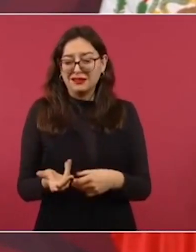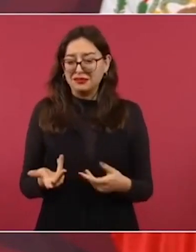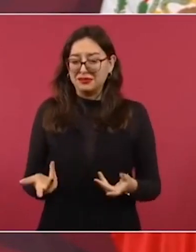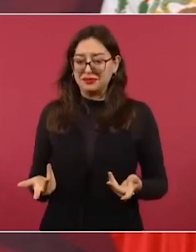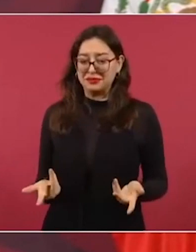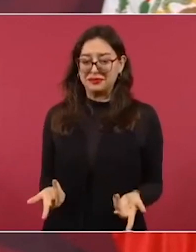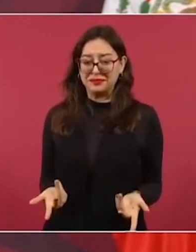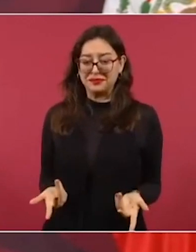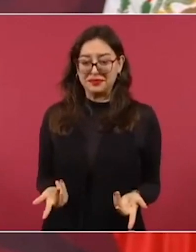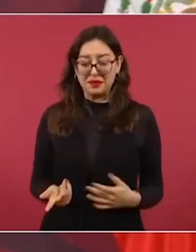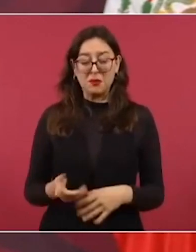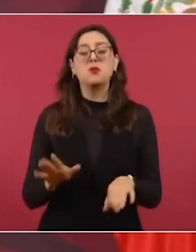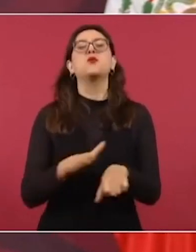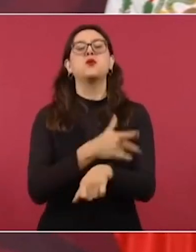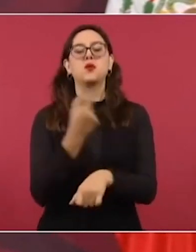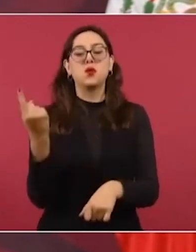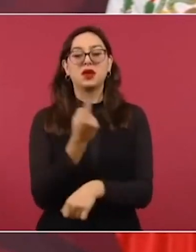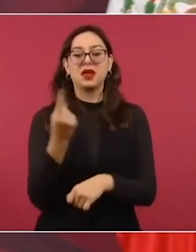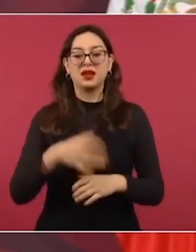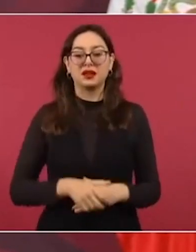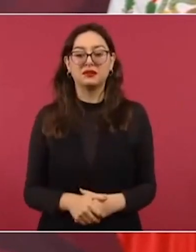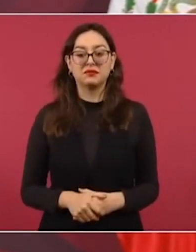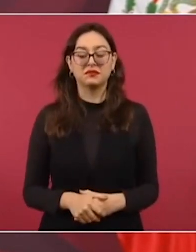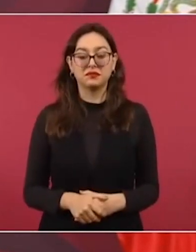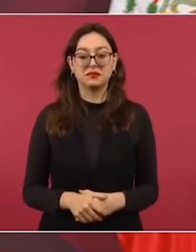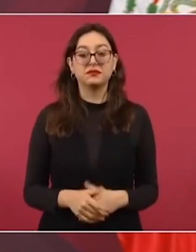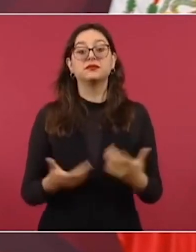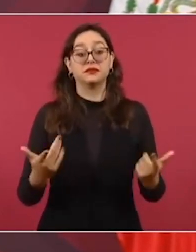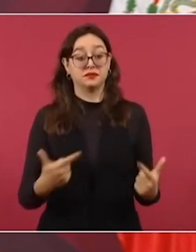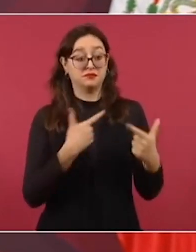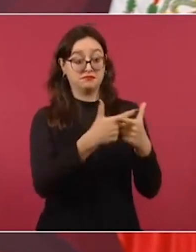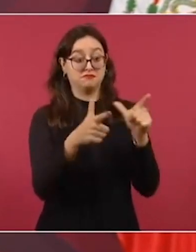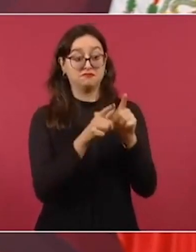protegía a unos para